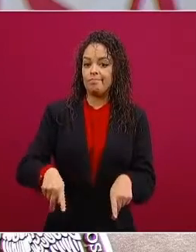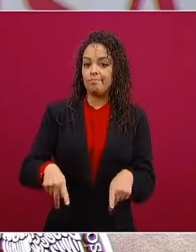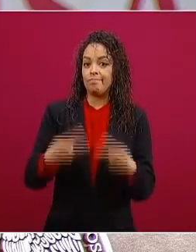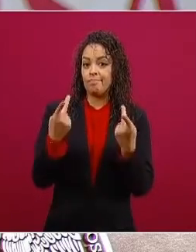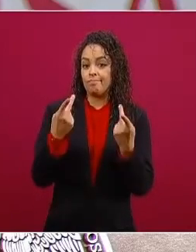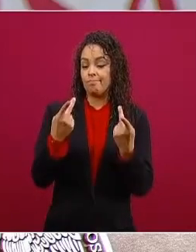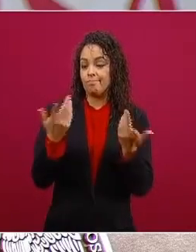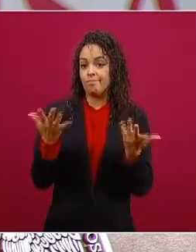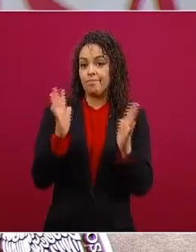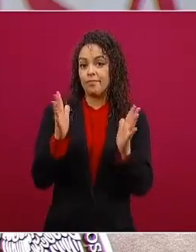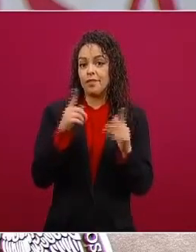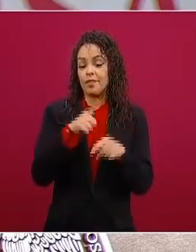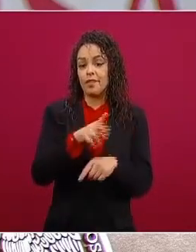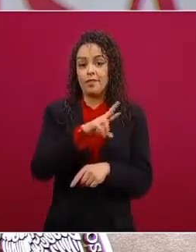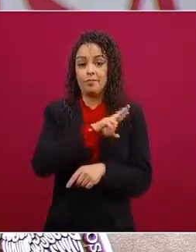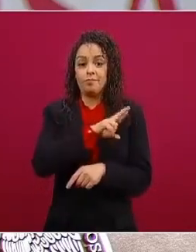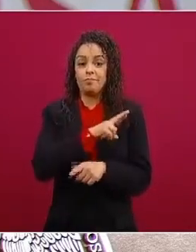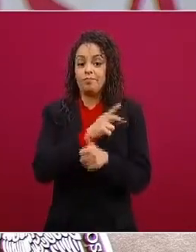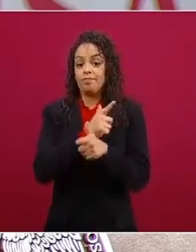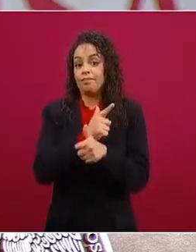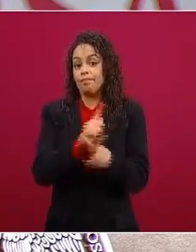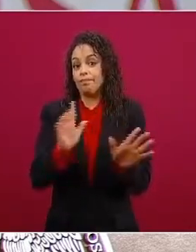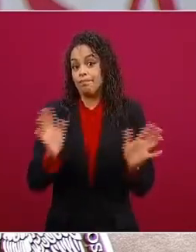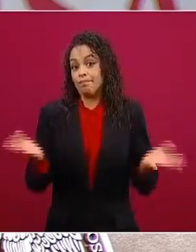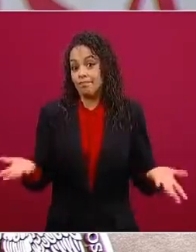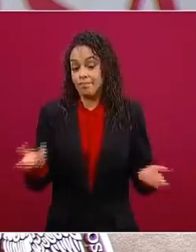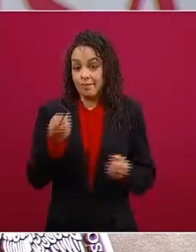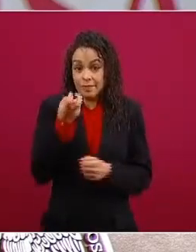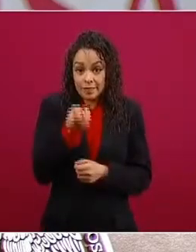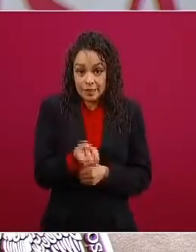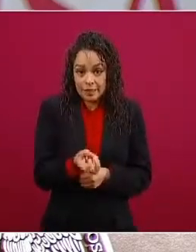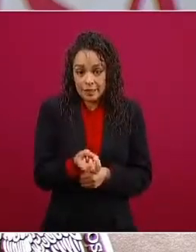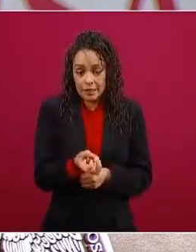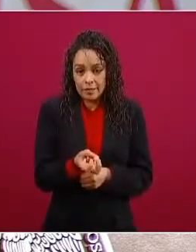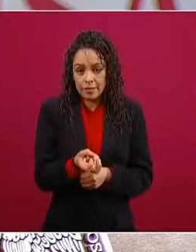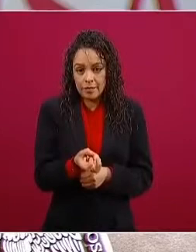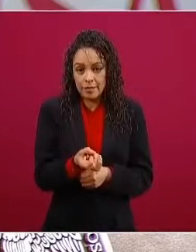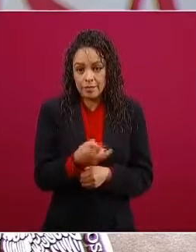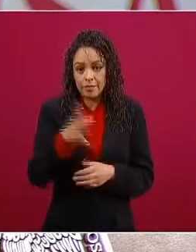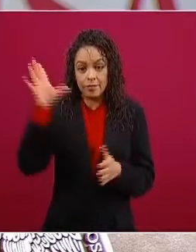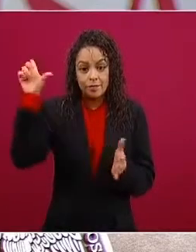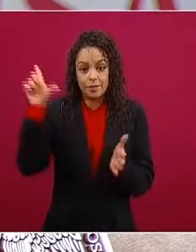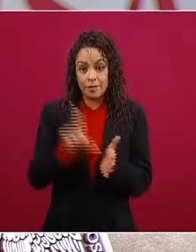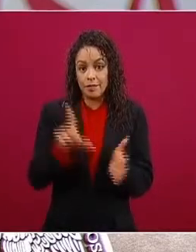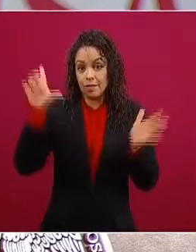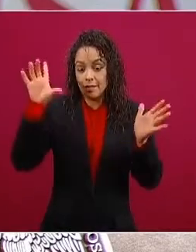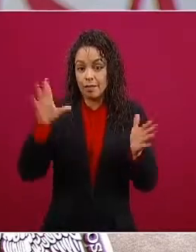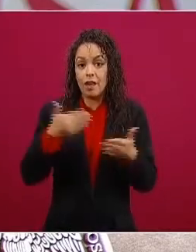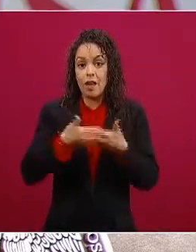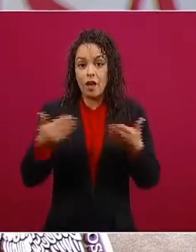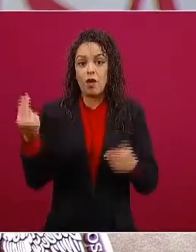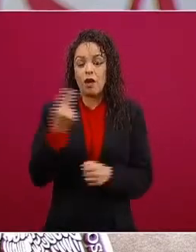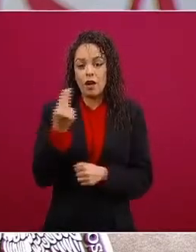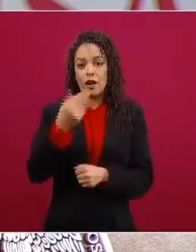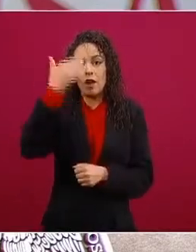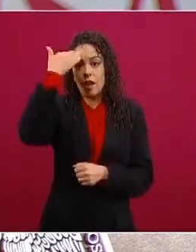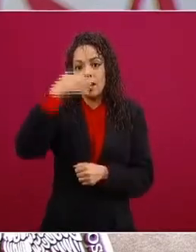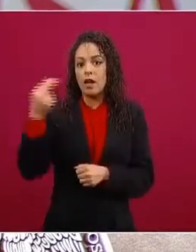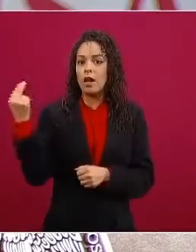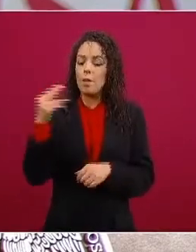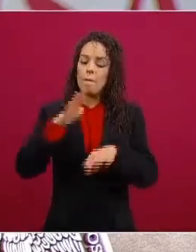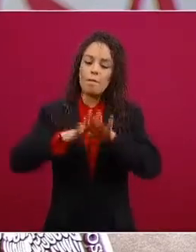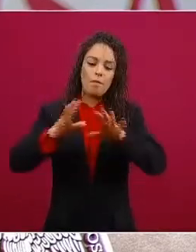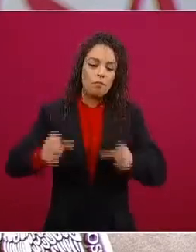entonces la lección es fortalecer el sistema de salud